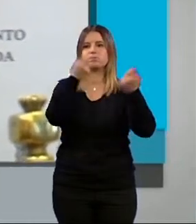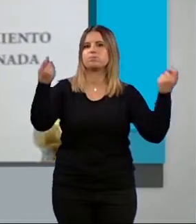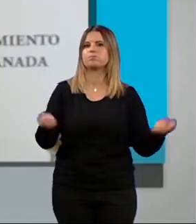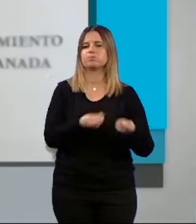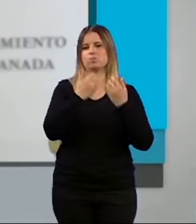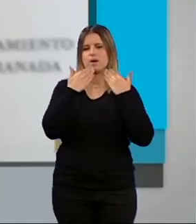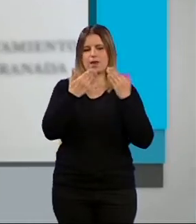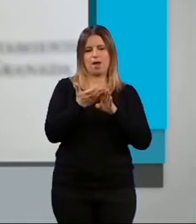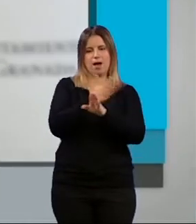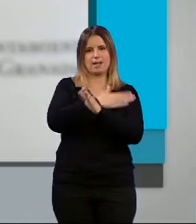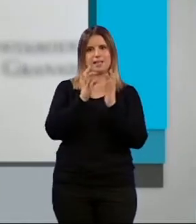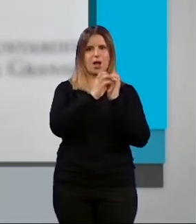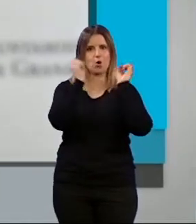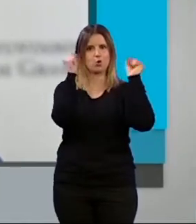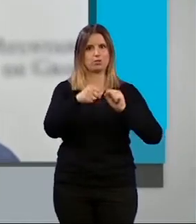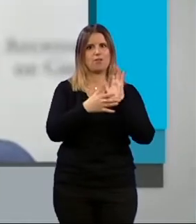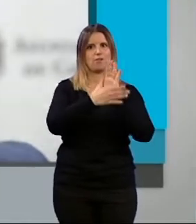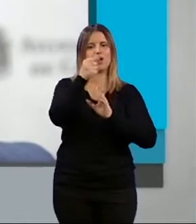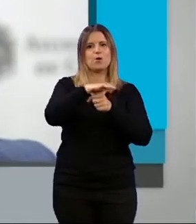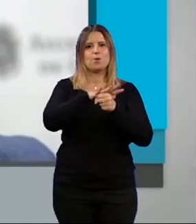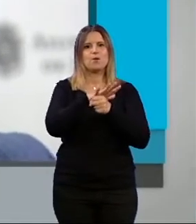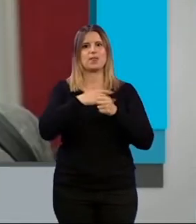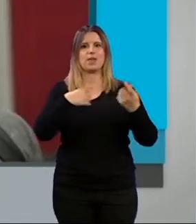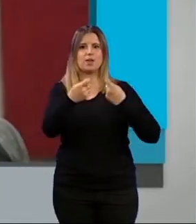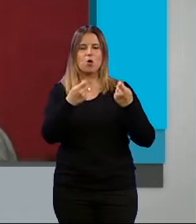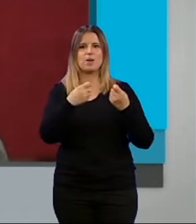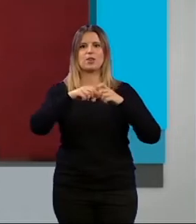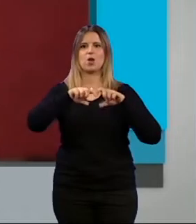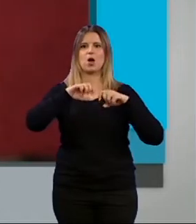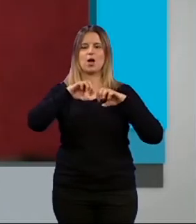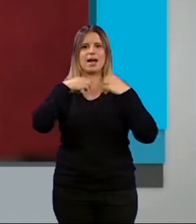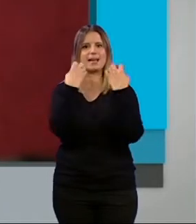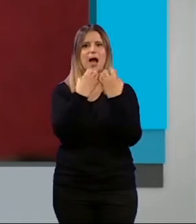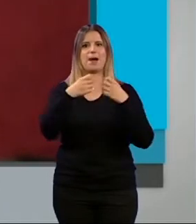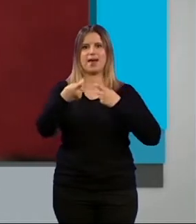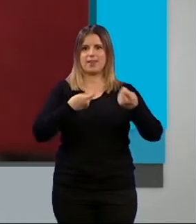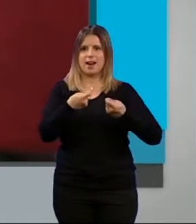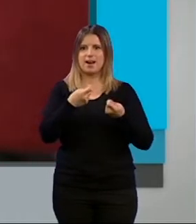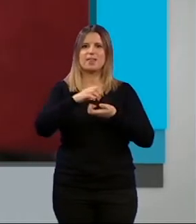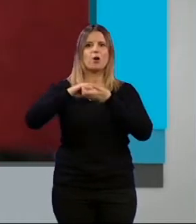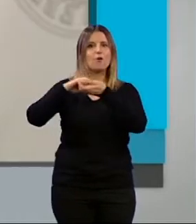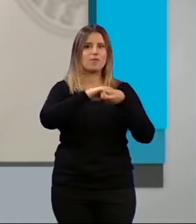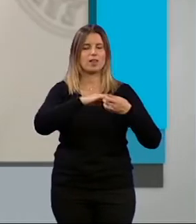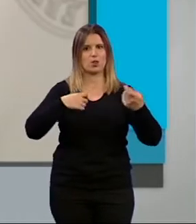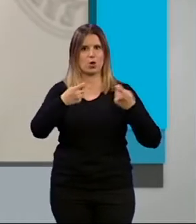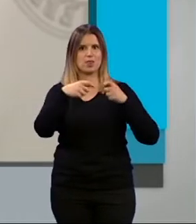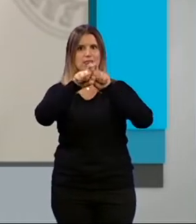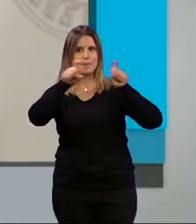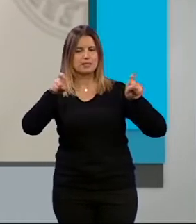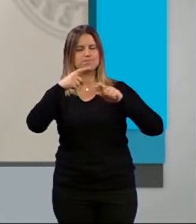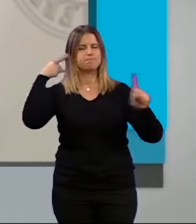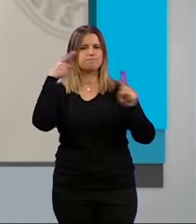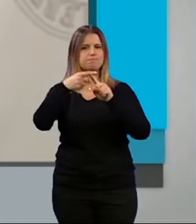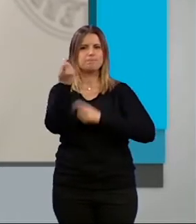fruto del consenso con la Federación Provincial de Comercio Cámara Granada y la Confederación Granadina de Empresarios, con el objetivo de reactivar las ventas y la